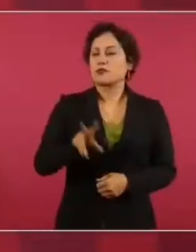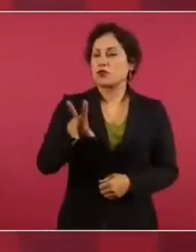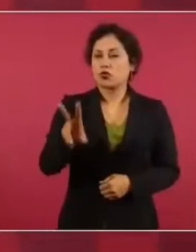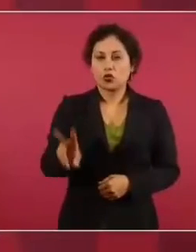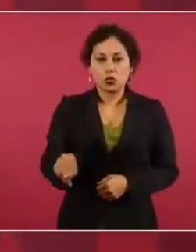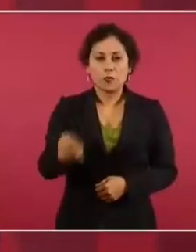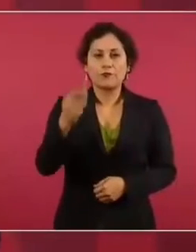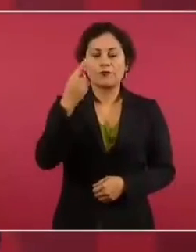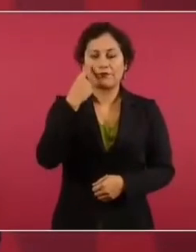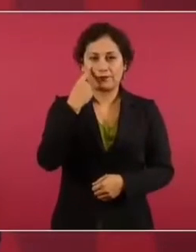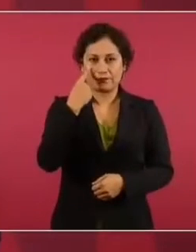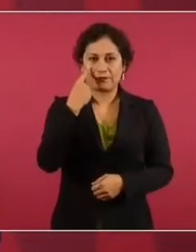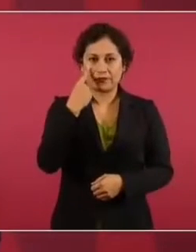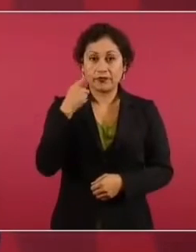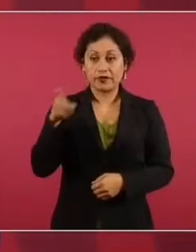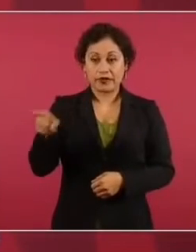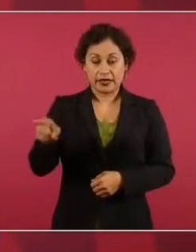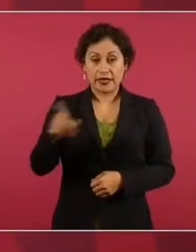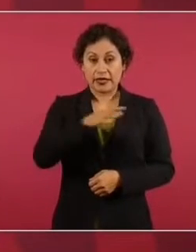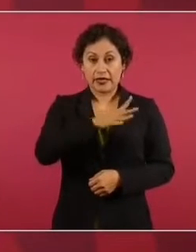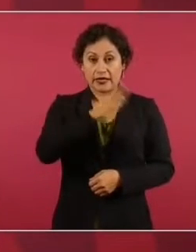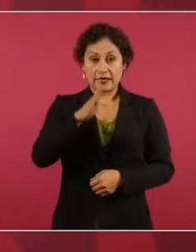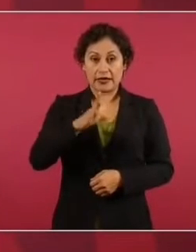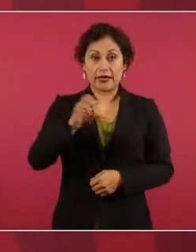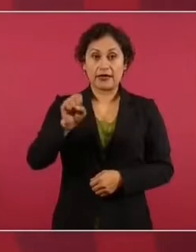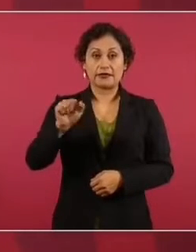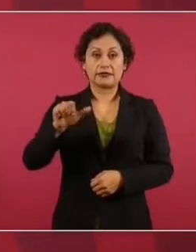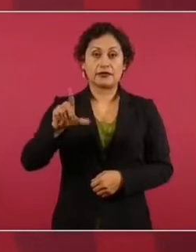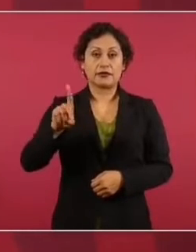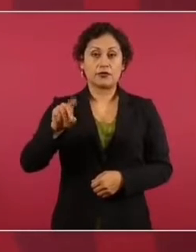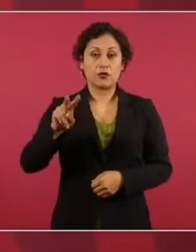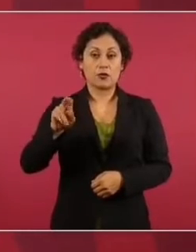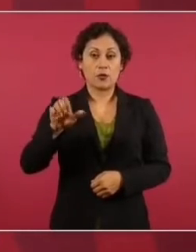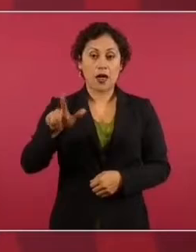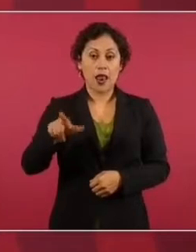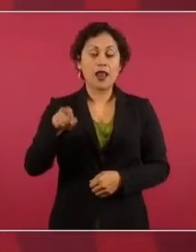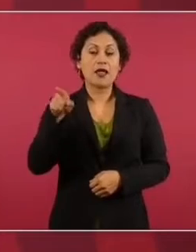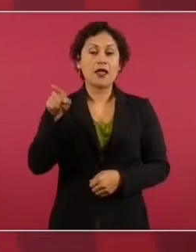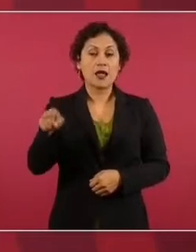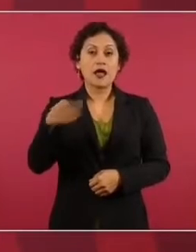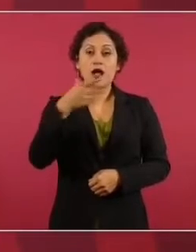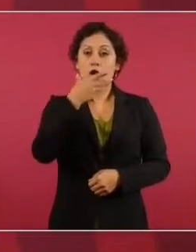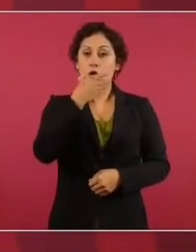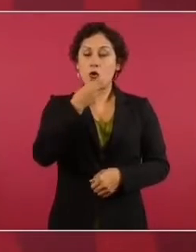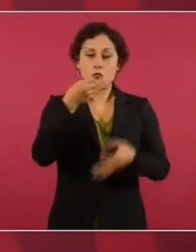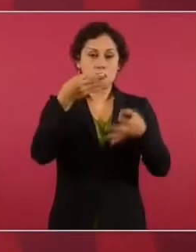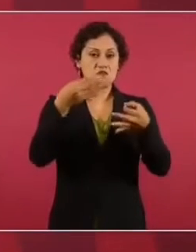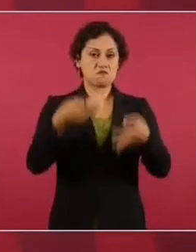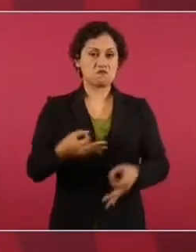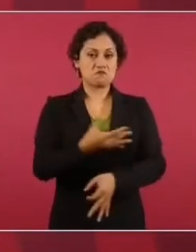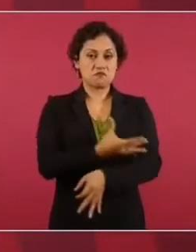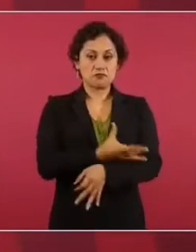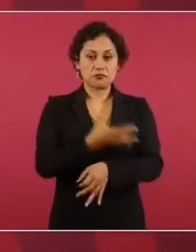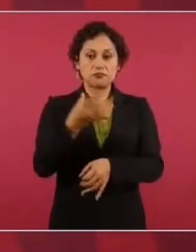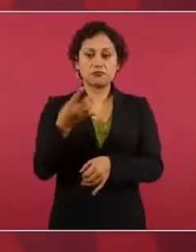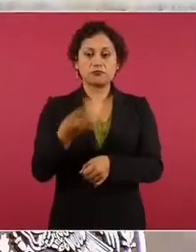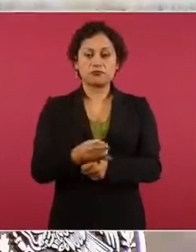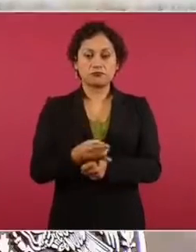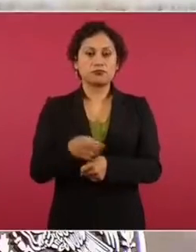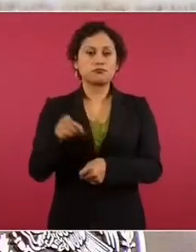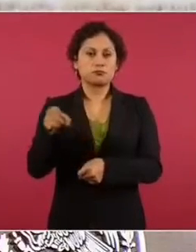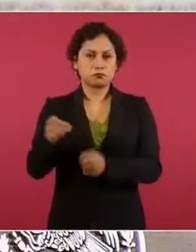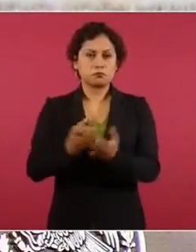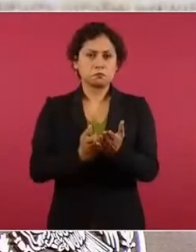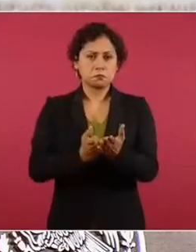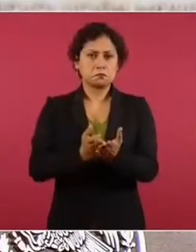Es un hombre íntegro, es un agente leal,